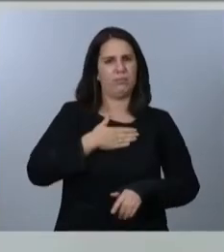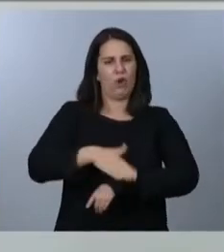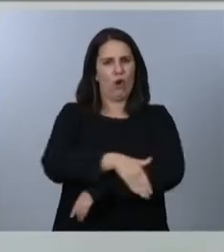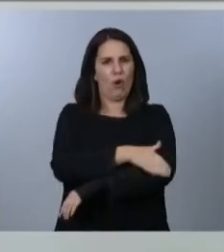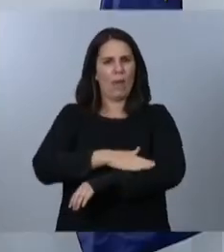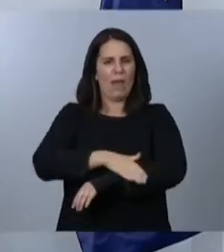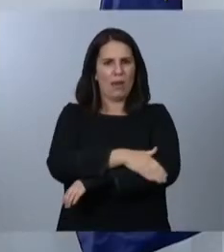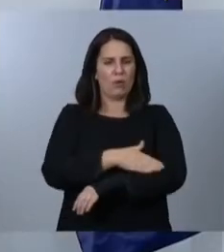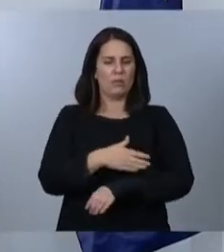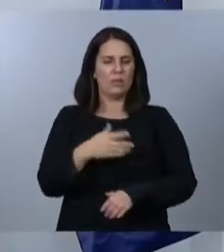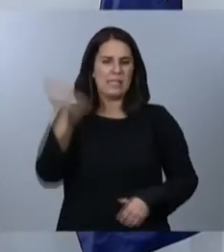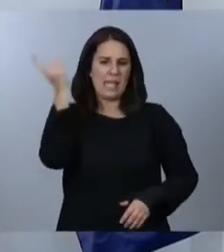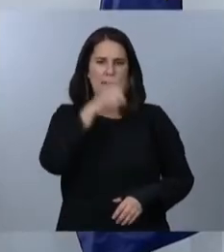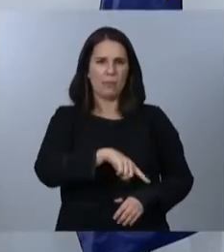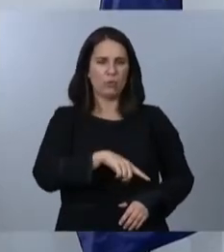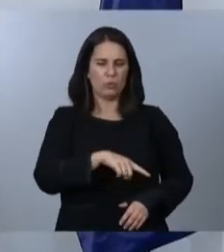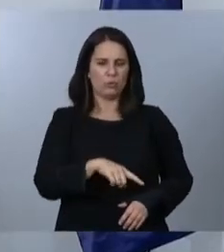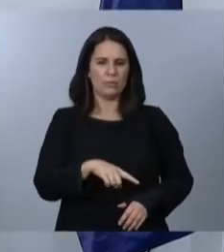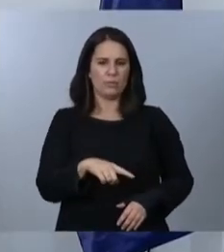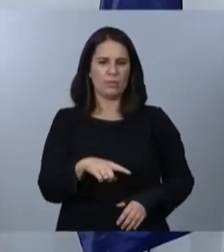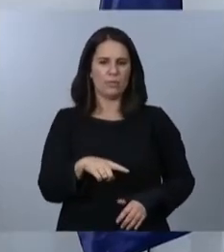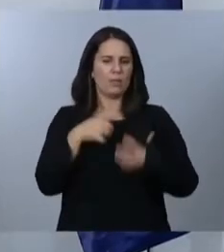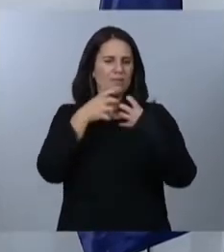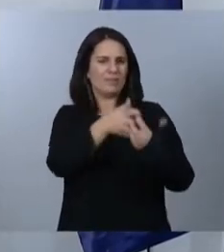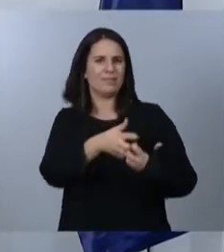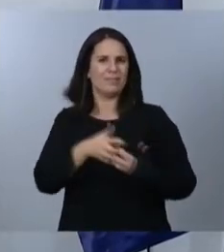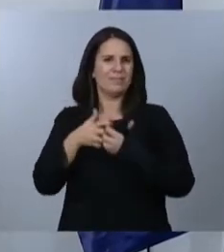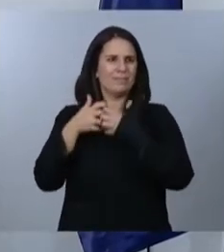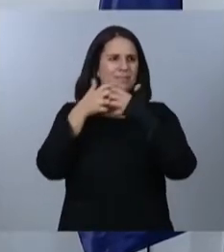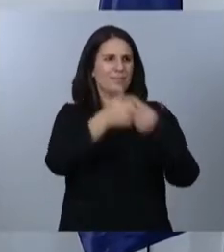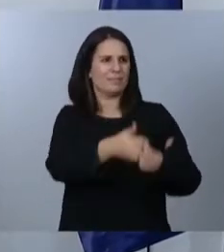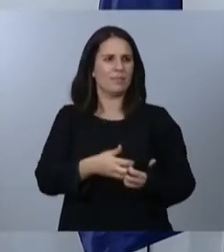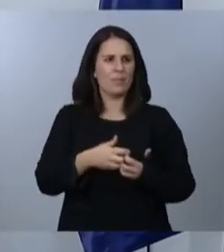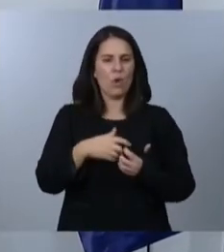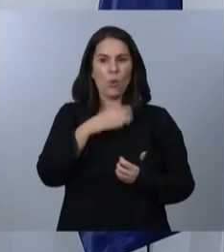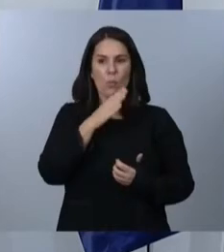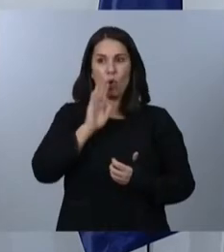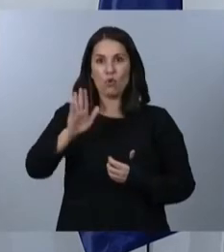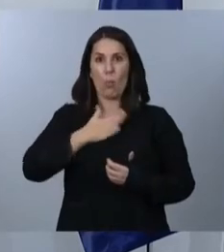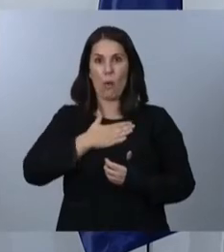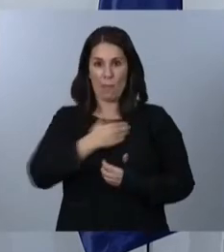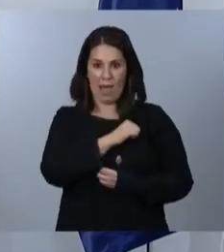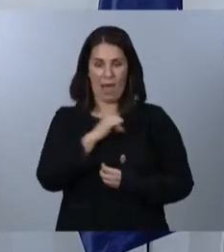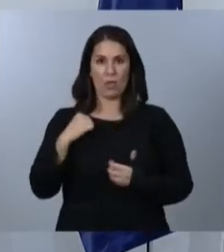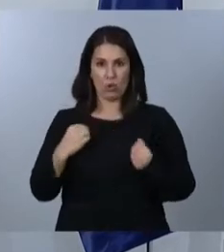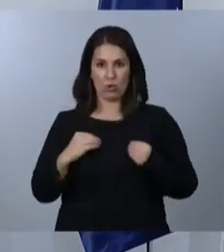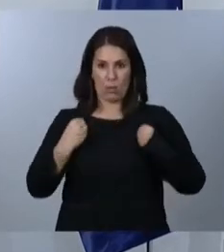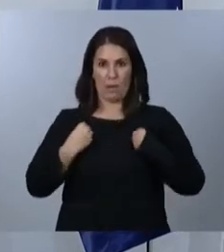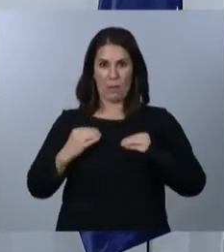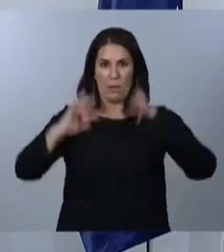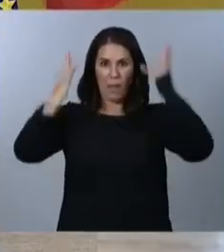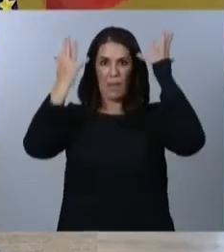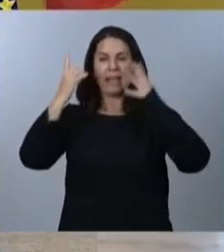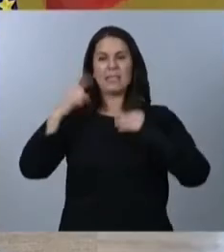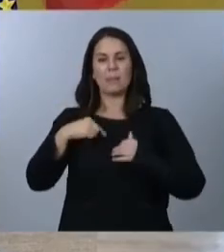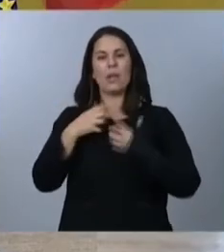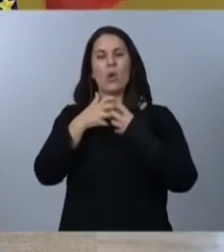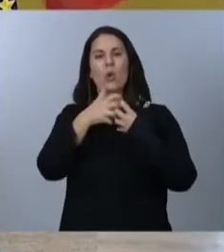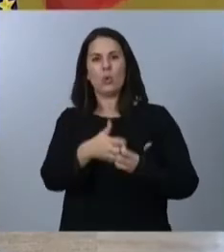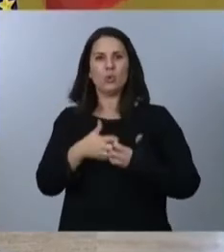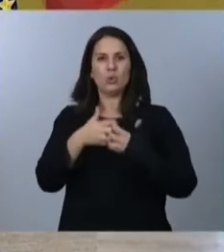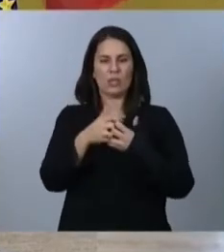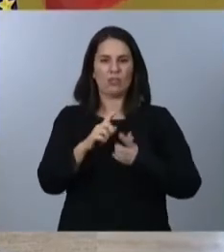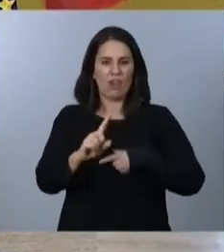perfectamente que están luchando, no solamente por su supervivencia, sino también luchando ante estos efectos tan